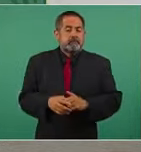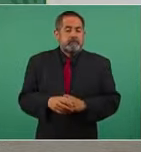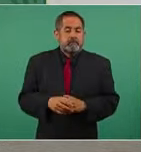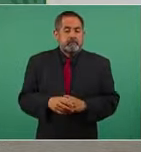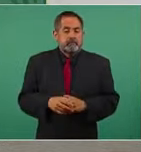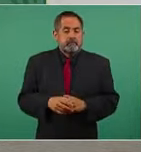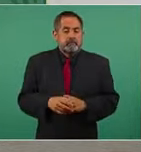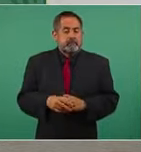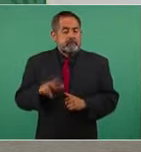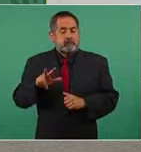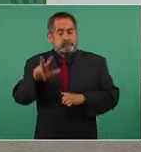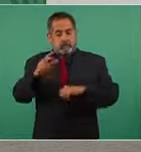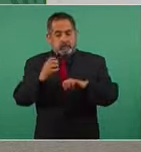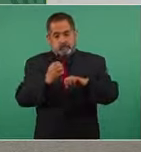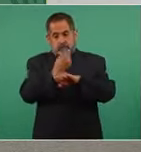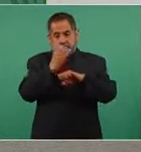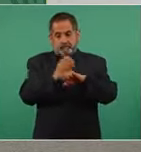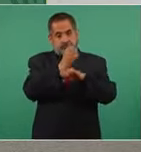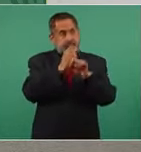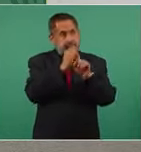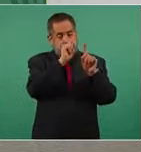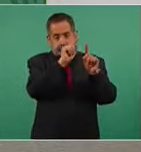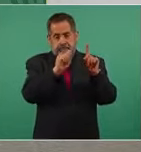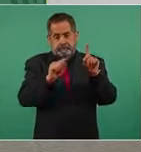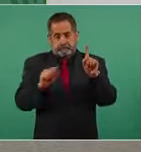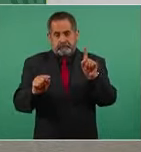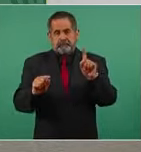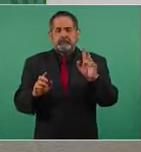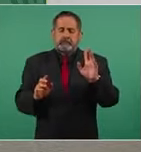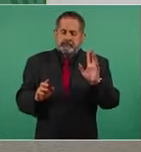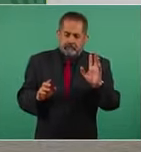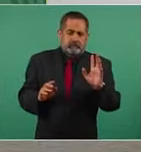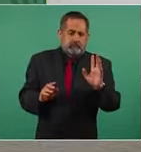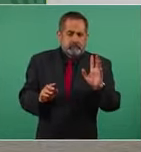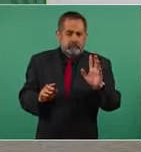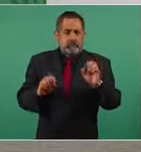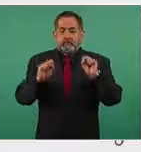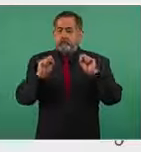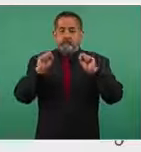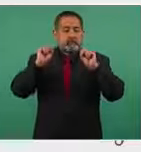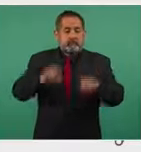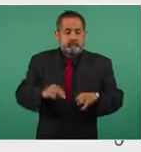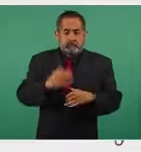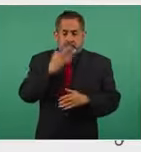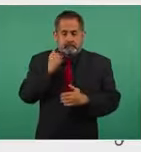18 estados sin homicidios.